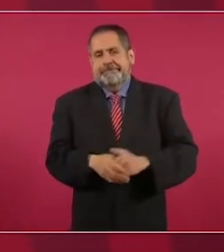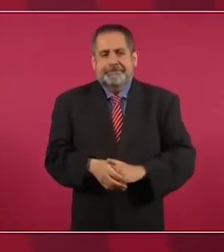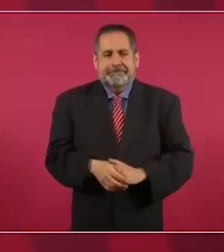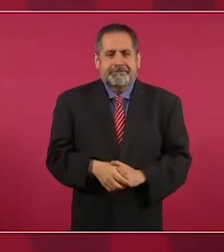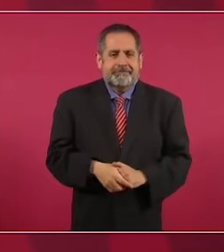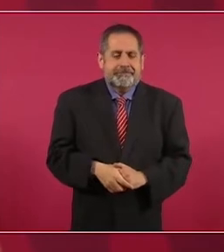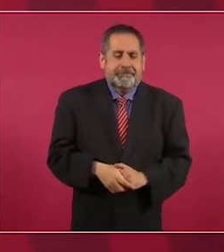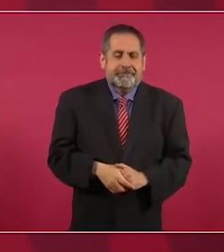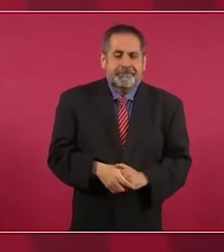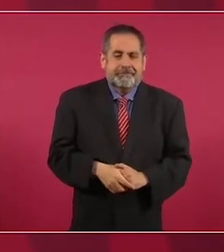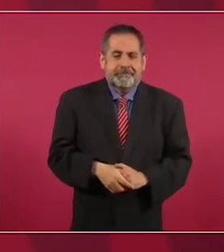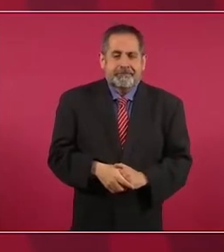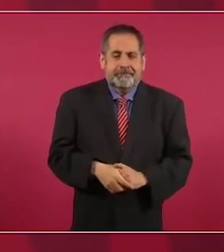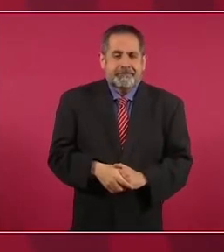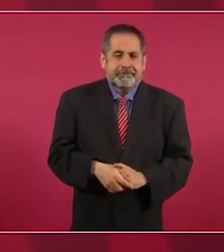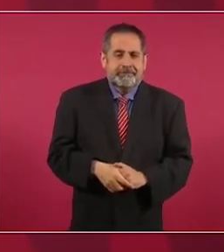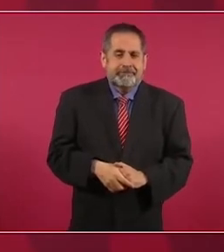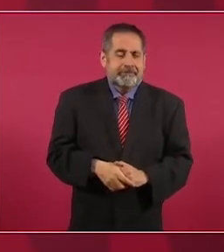por